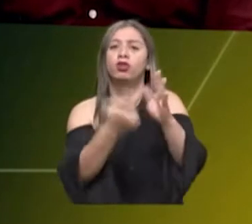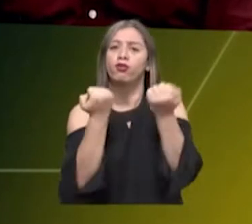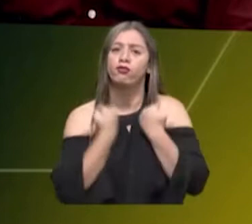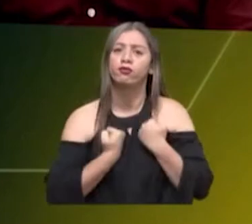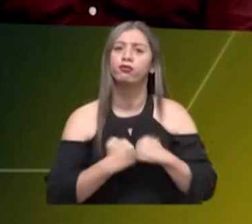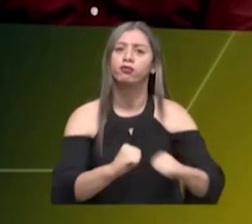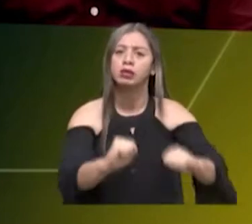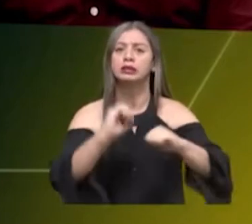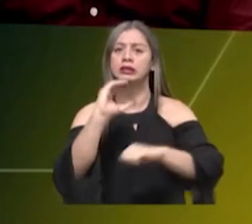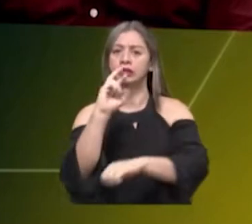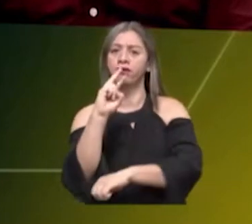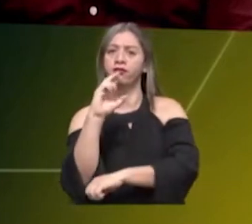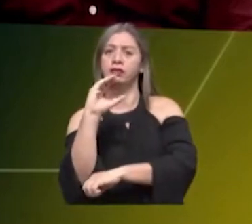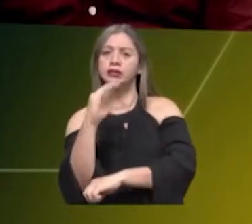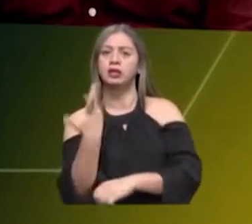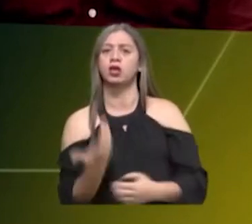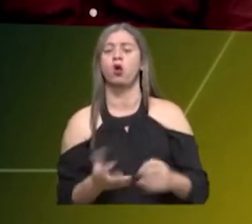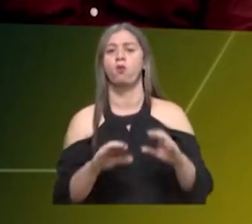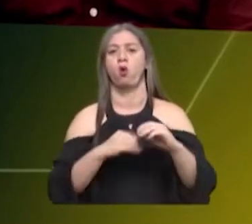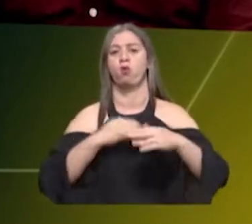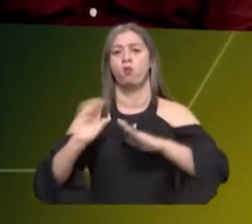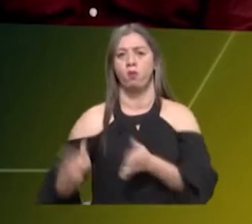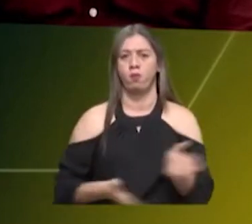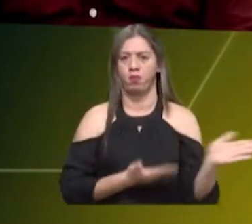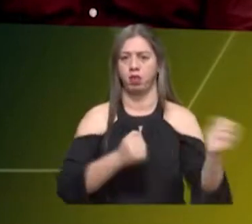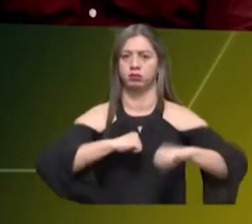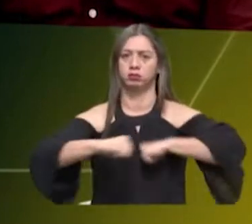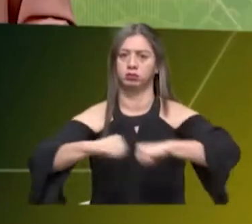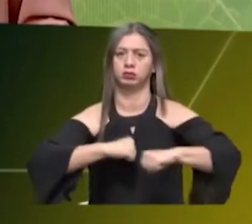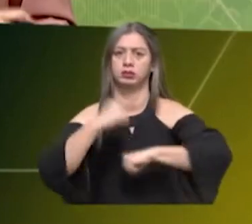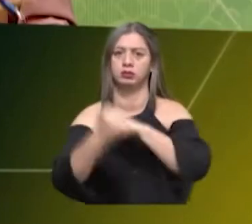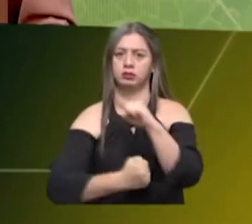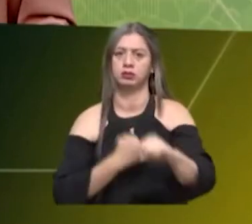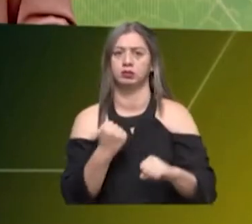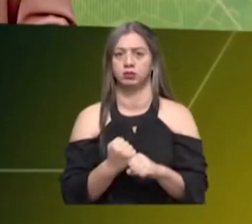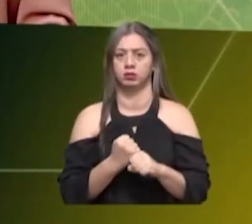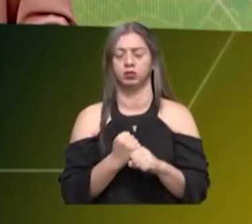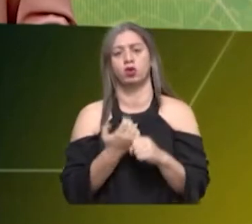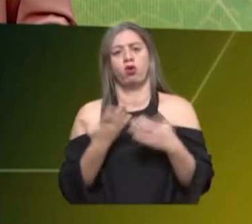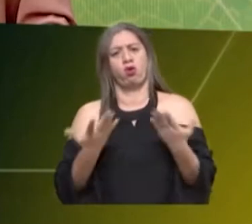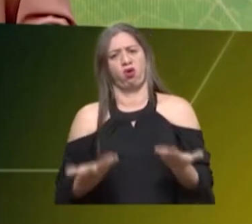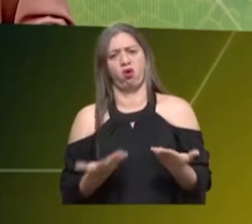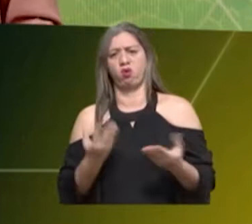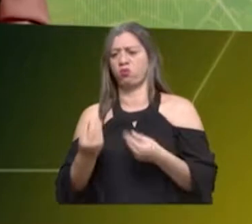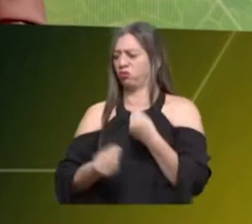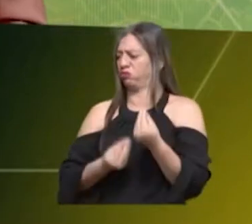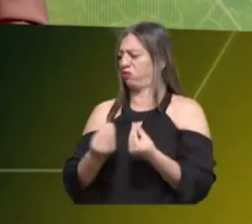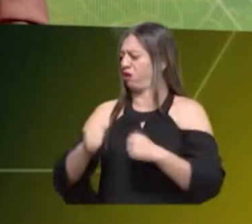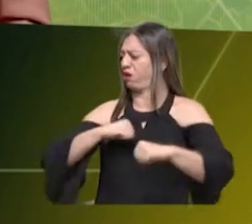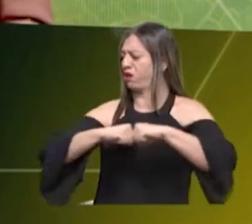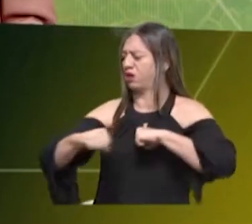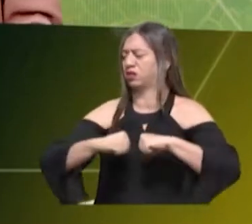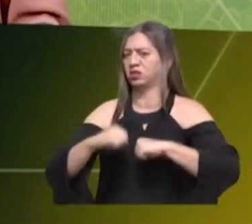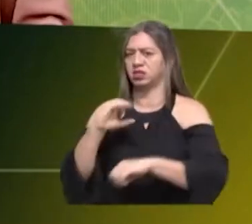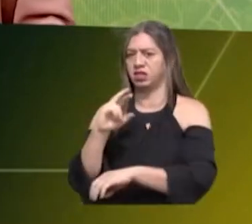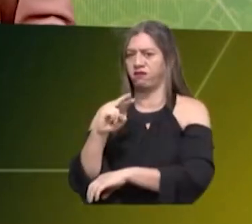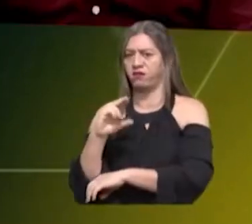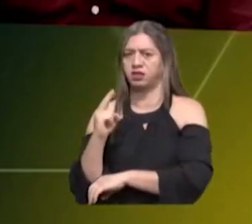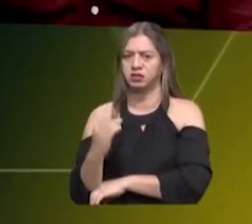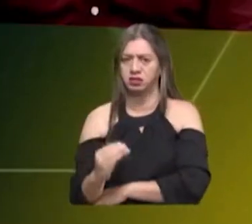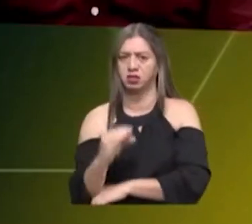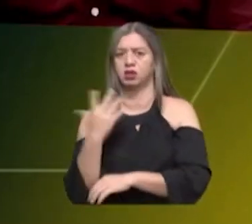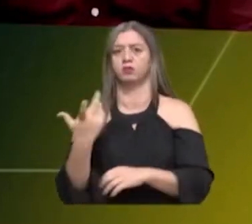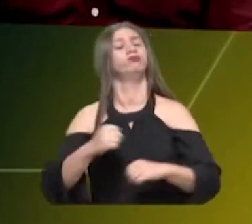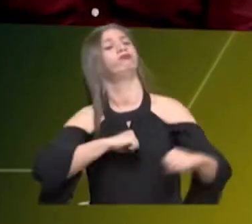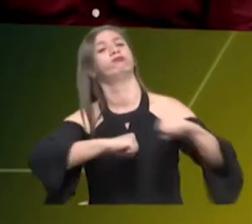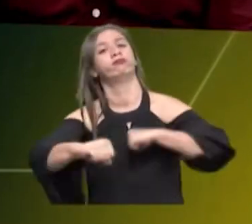corporativo en el marco de nuestro Plan de Acción 2020-2023. ¿Cómo se mide justamente esta gestión de la CBC? Bueno, la